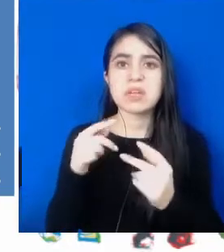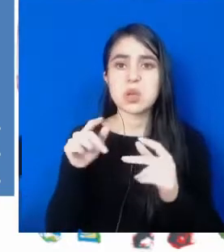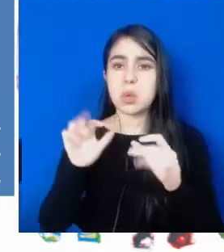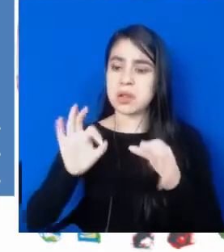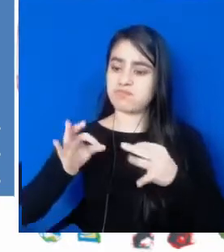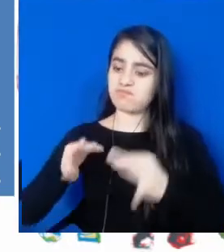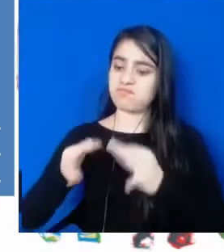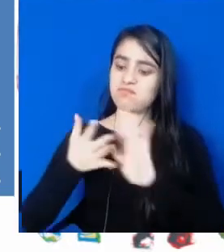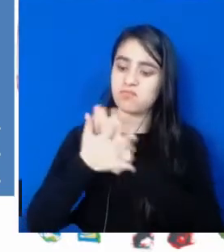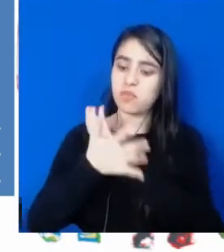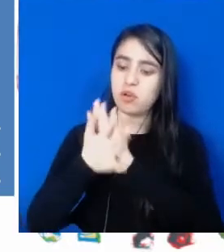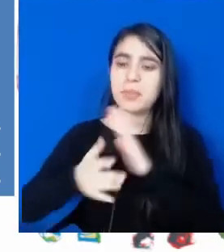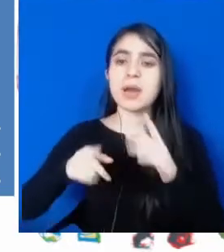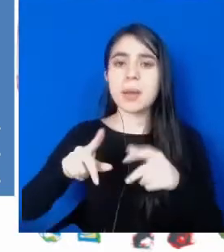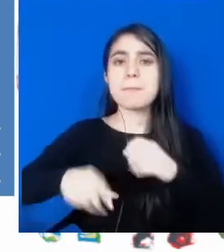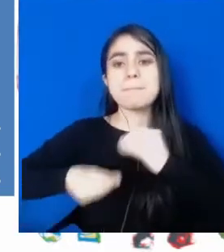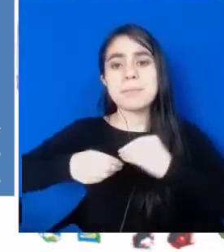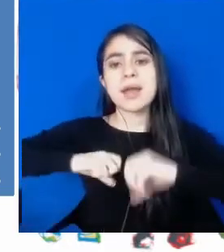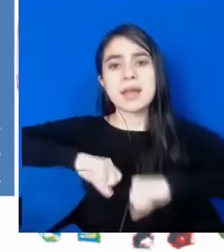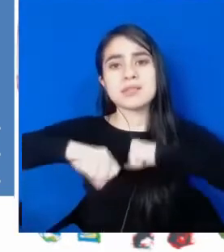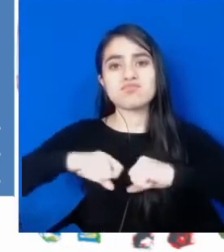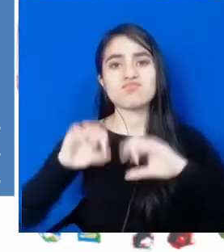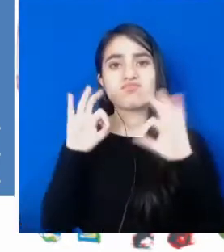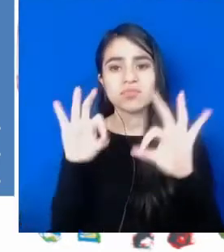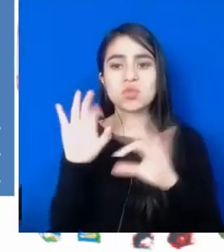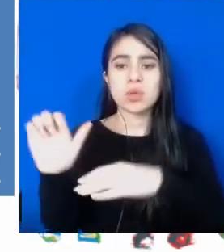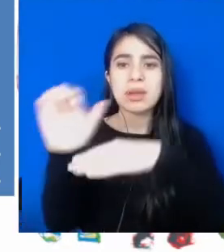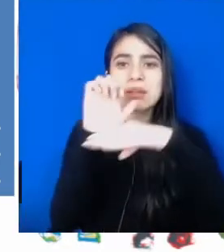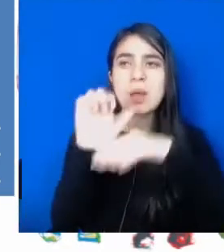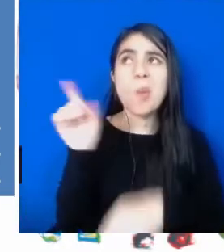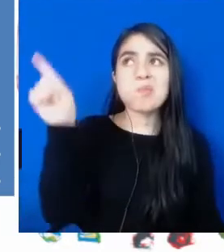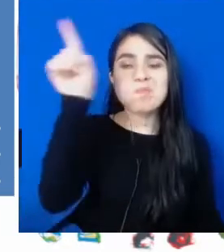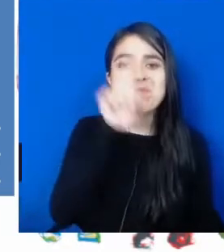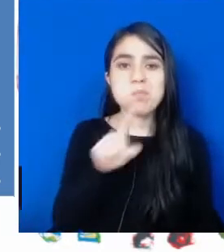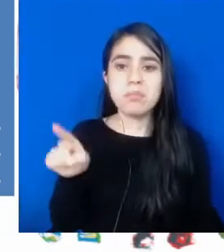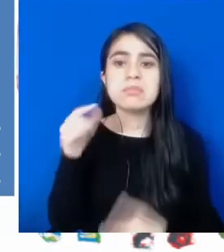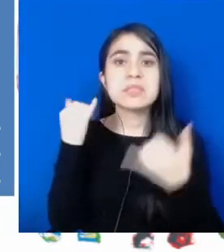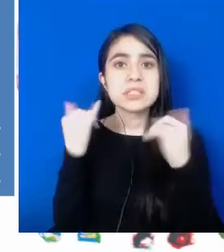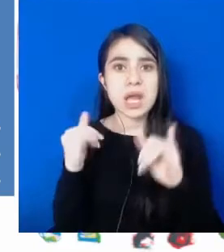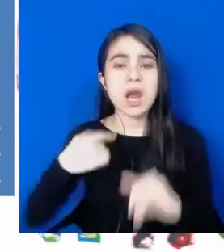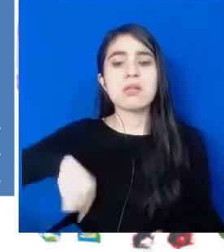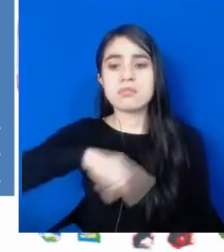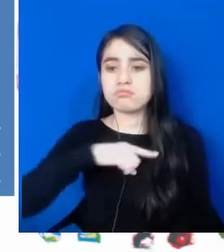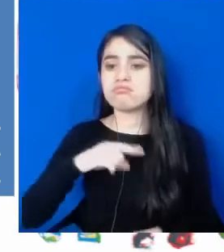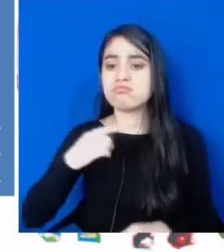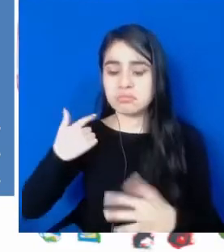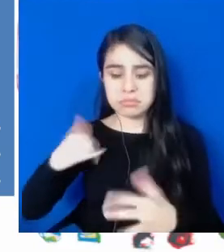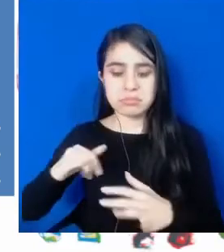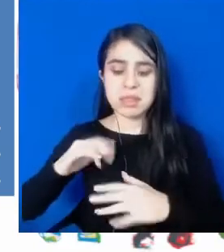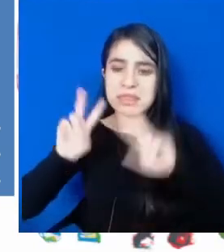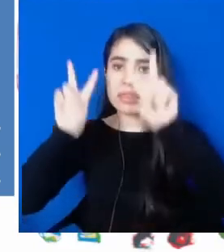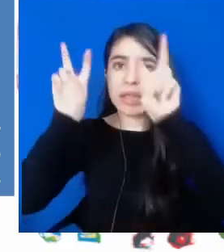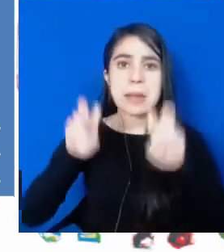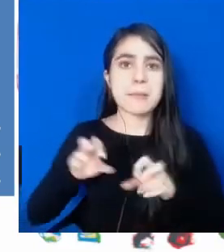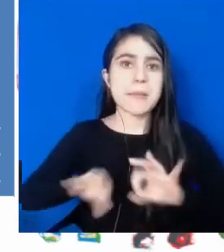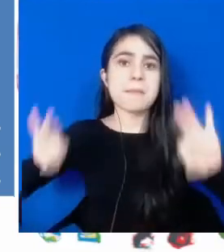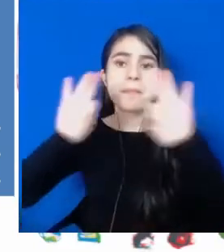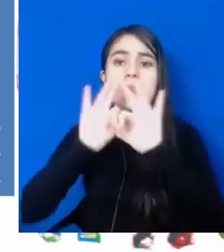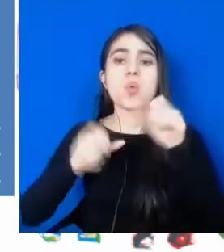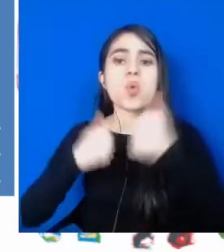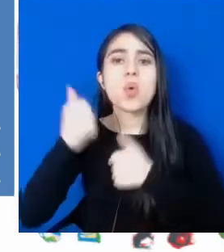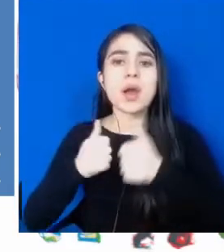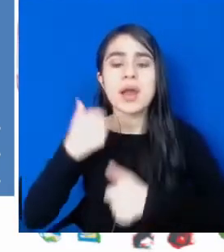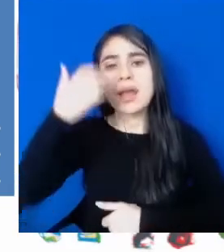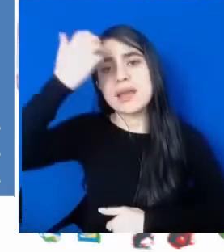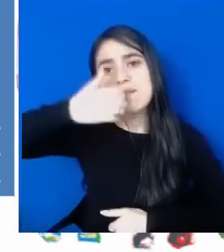su mayor transparencia, para su mejor gestión con las entidades territoriales. Ahí tenemos con ellos temas muy